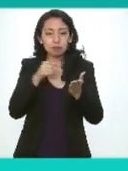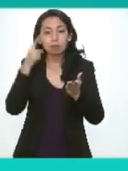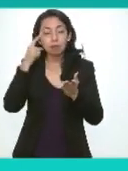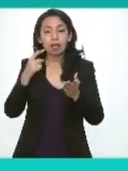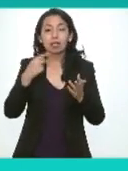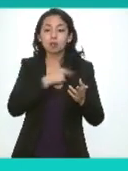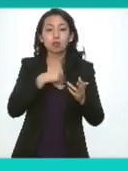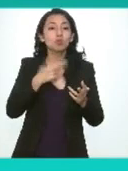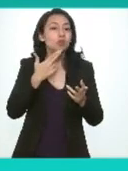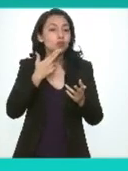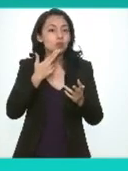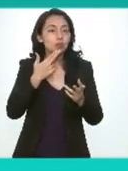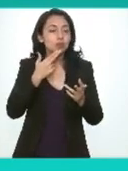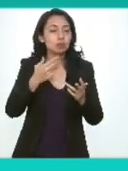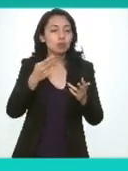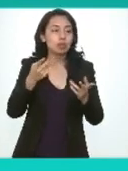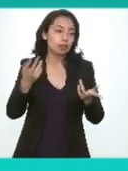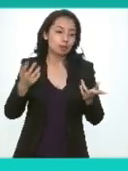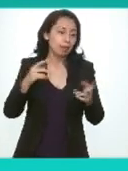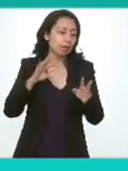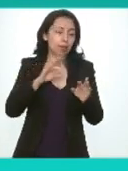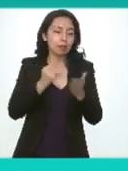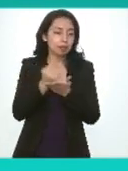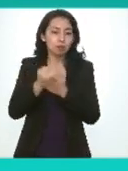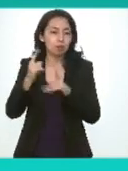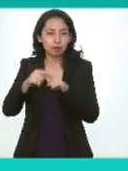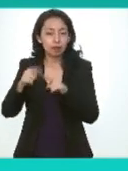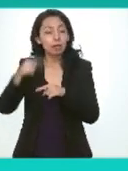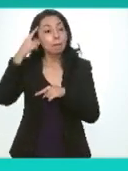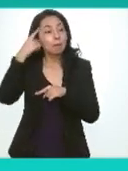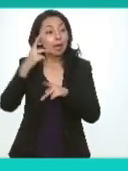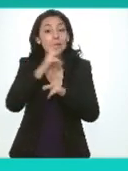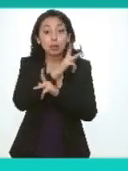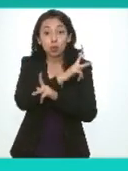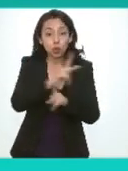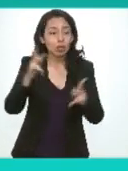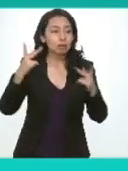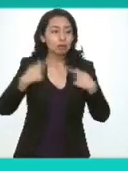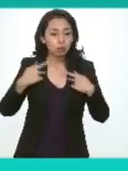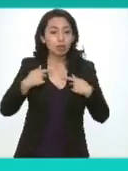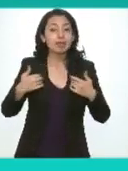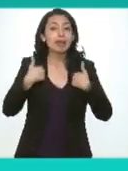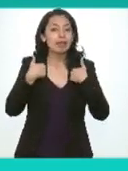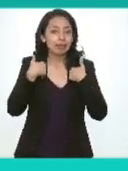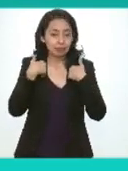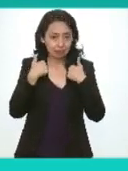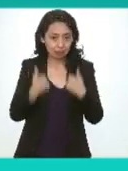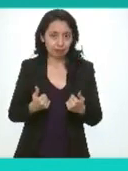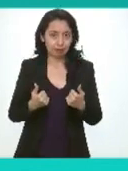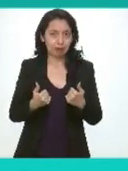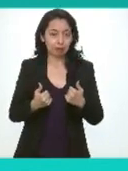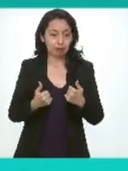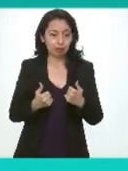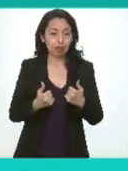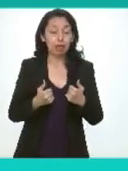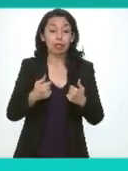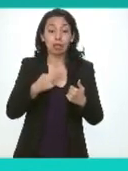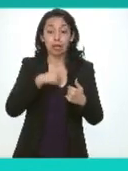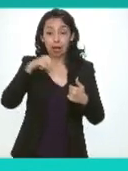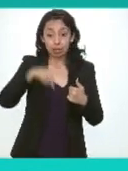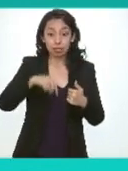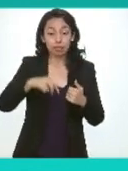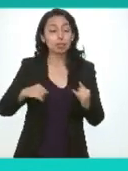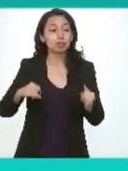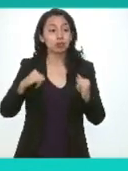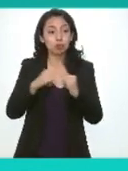dentro del sistema nacional y sobre todo para que la población comprenda los beneficios concretos que el ejercicio de